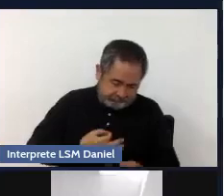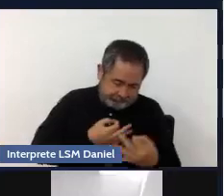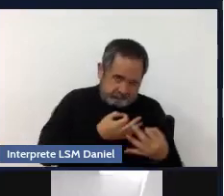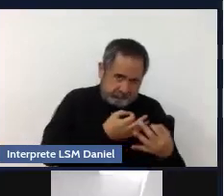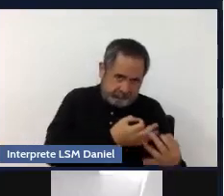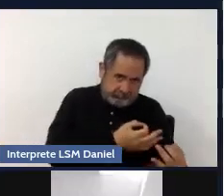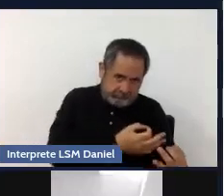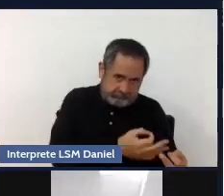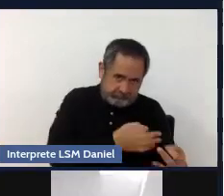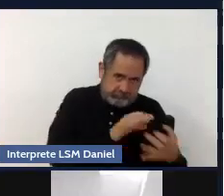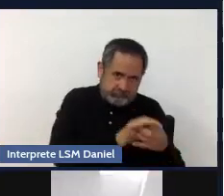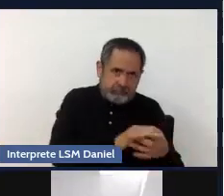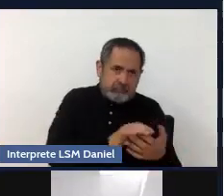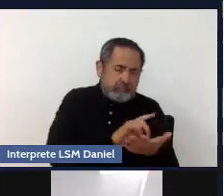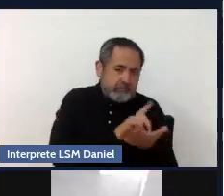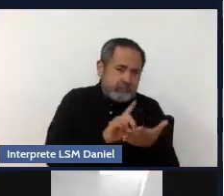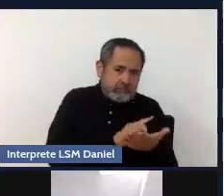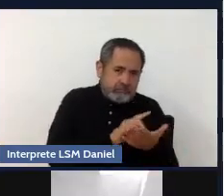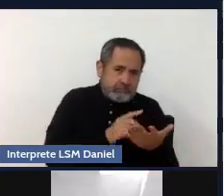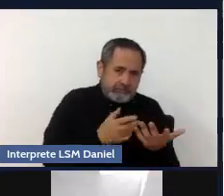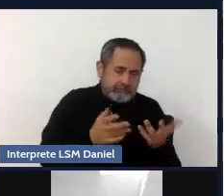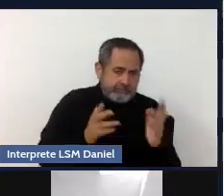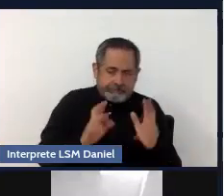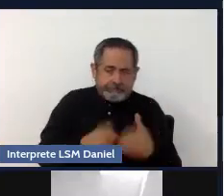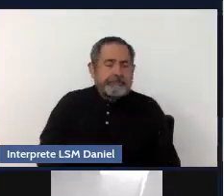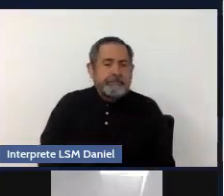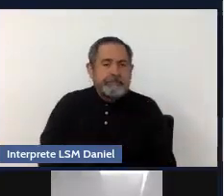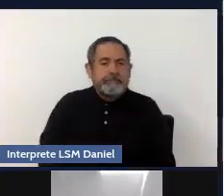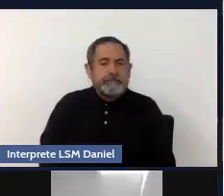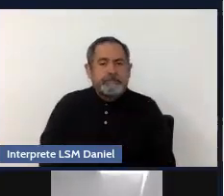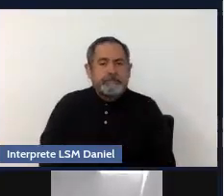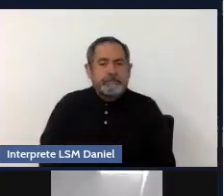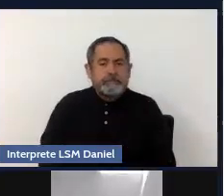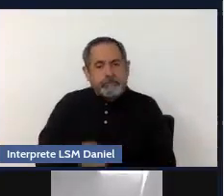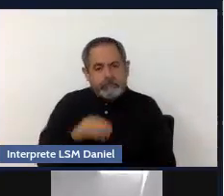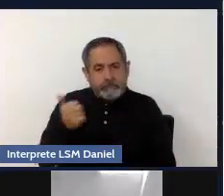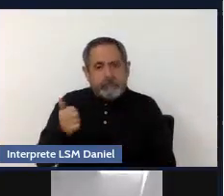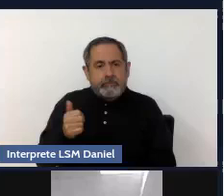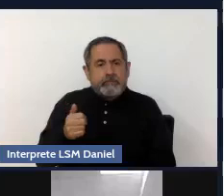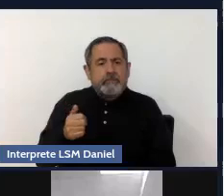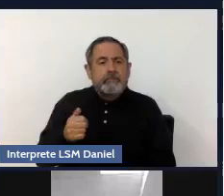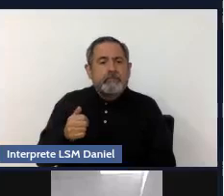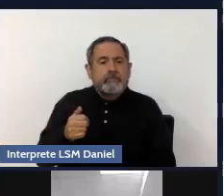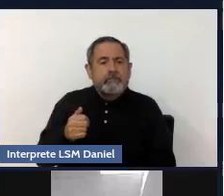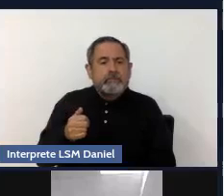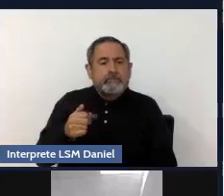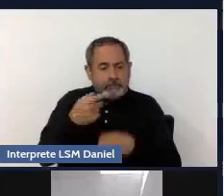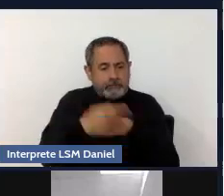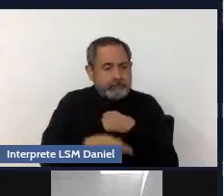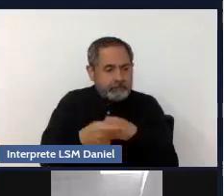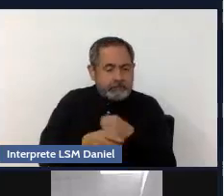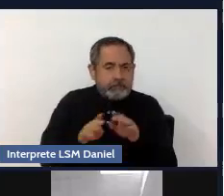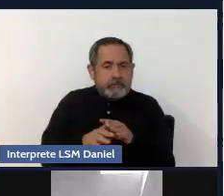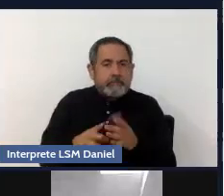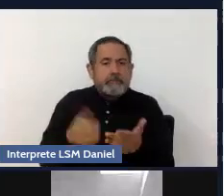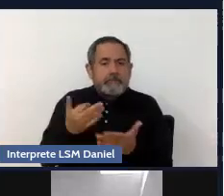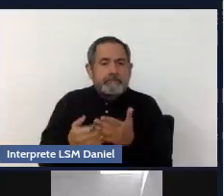mis acciones. Y otro factor de riesgo es el autocontrol. ¿Qué